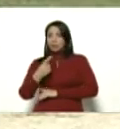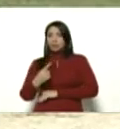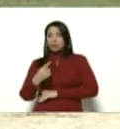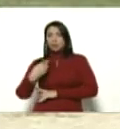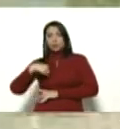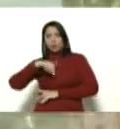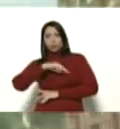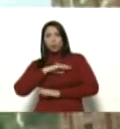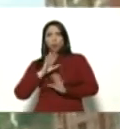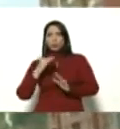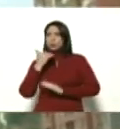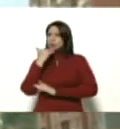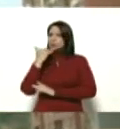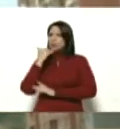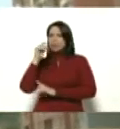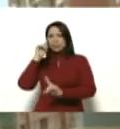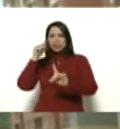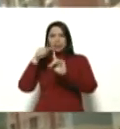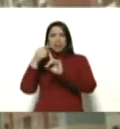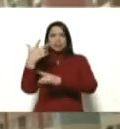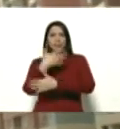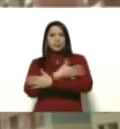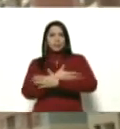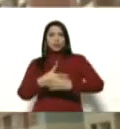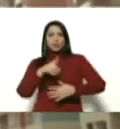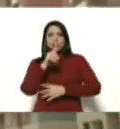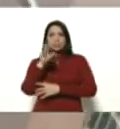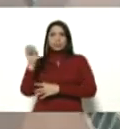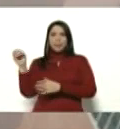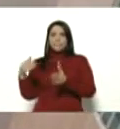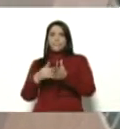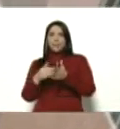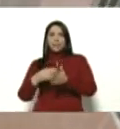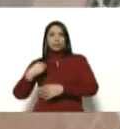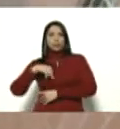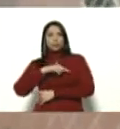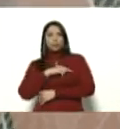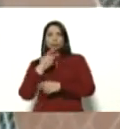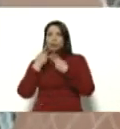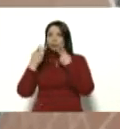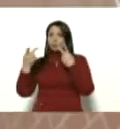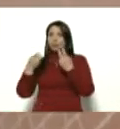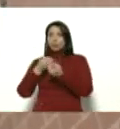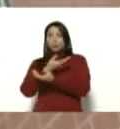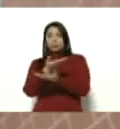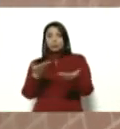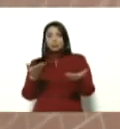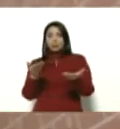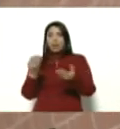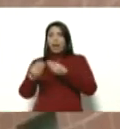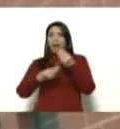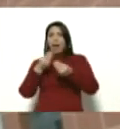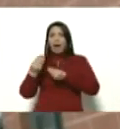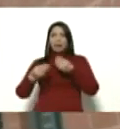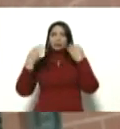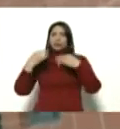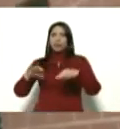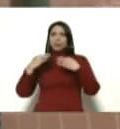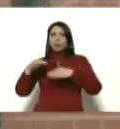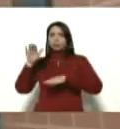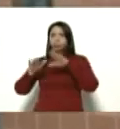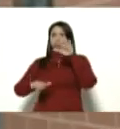estamos cerca del hito 3 millones 100 mil que estaremos anunciando una vez que usted establezca la normalidad relativa